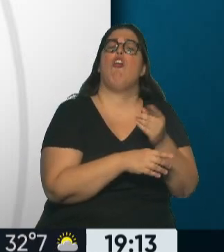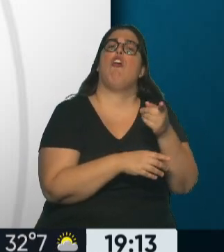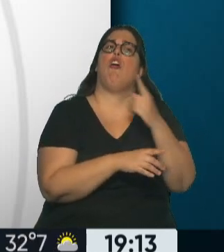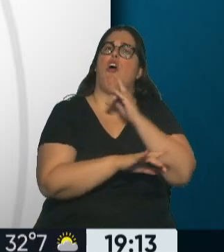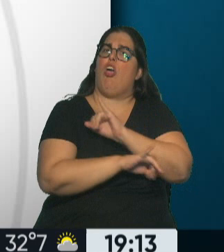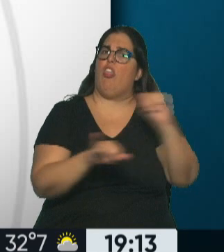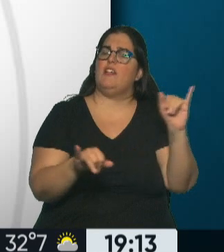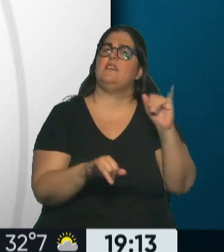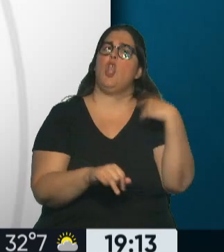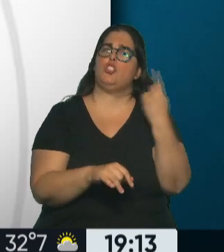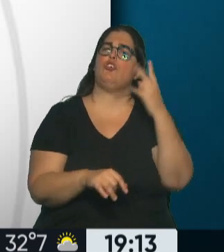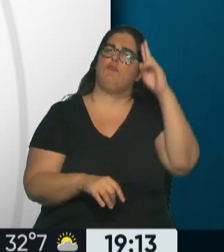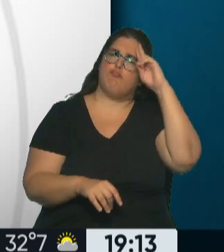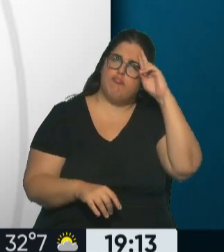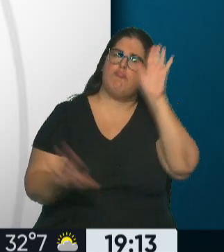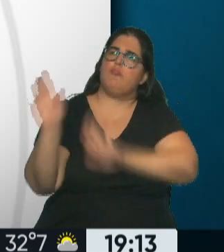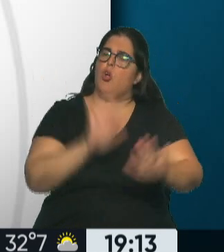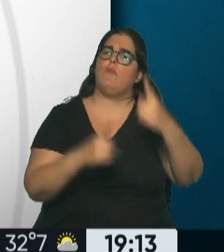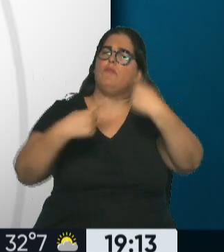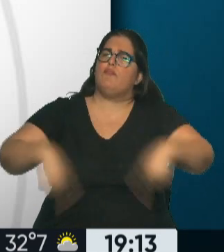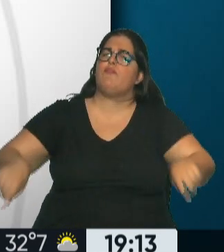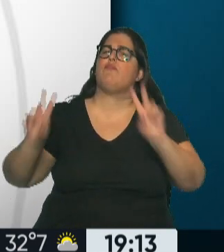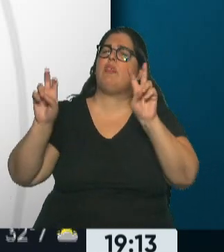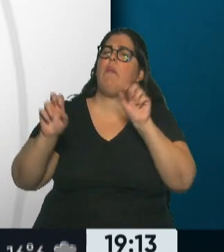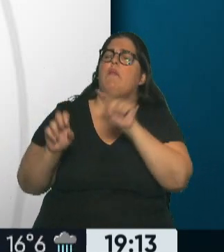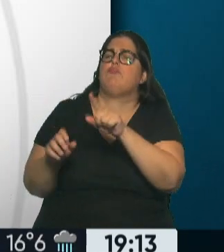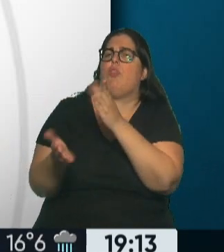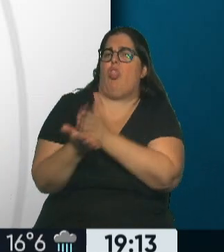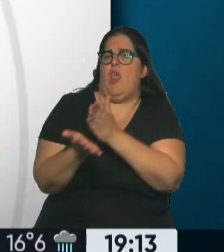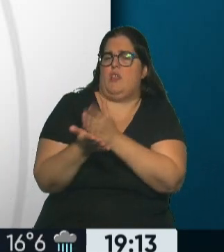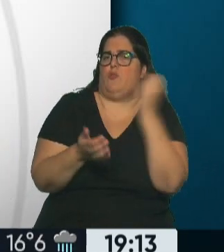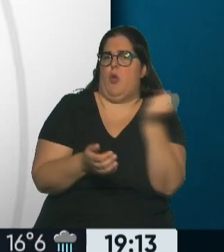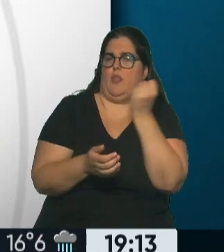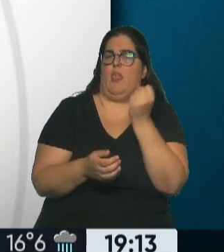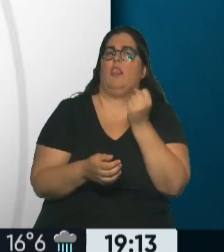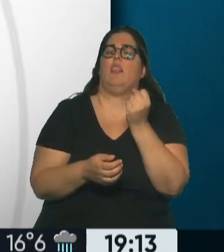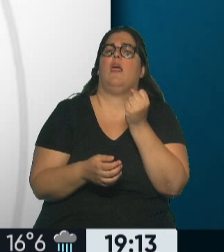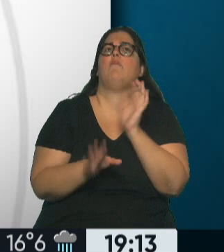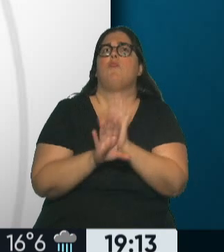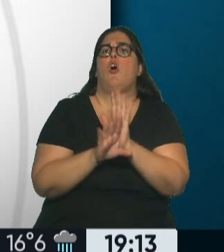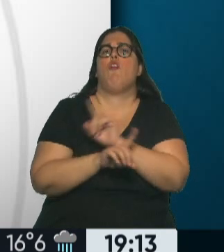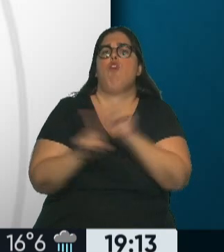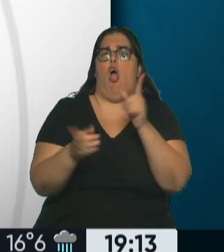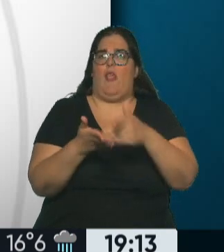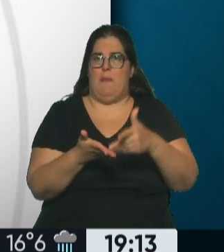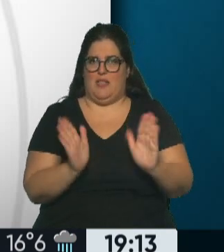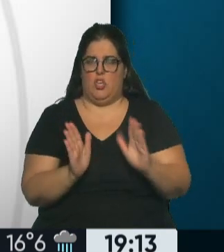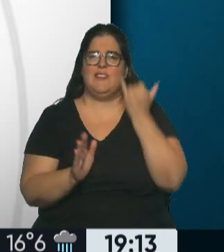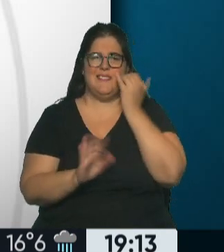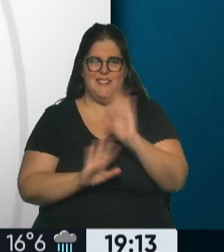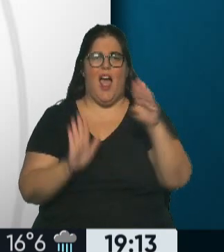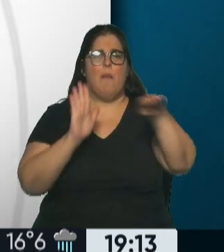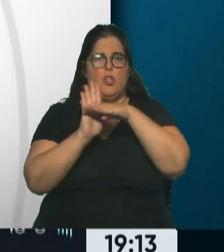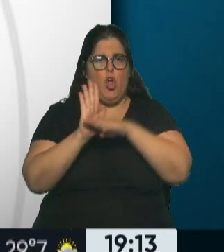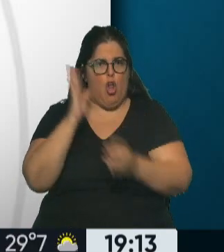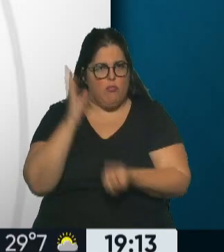ordenaremos todo lo concerniente a un derecho tan importante como es la no discriminación. Ya elaboramos un protocolo de